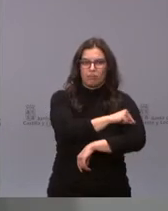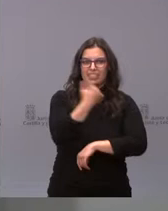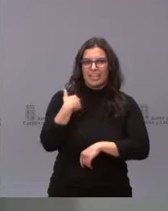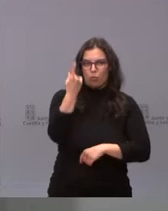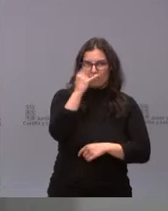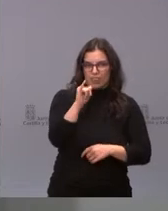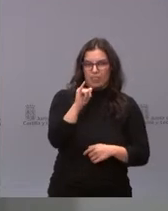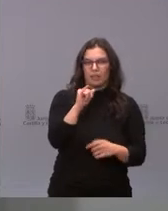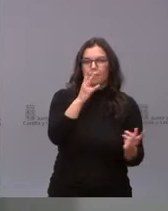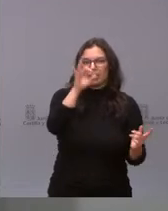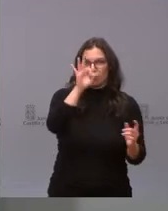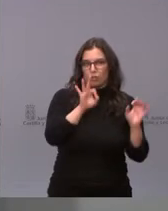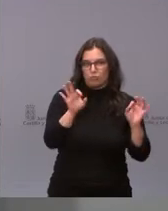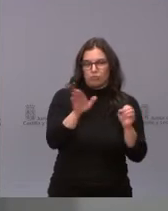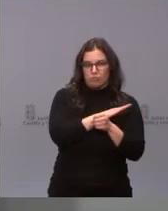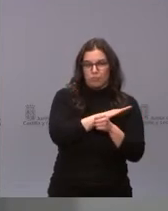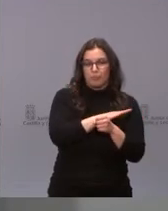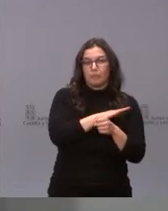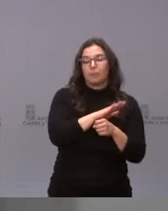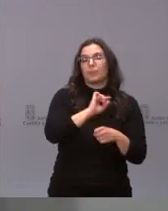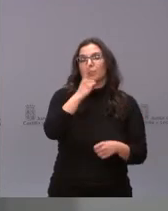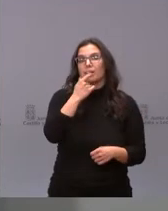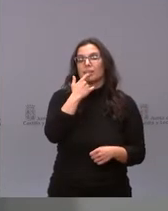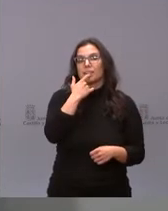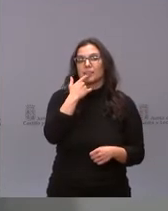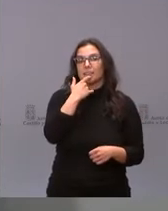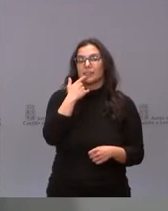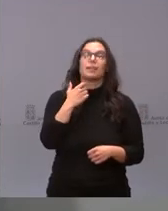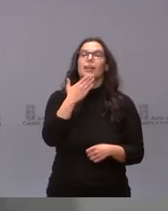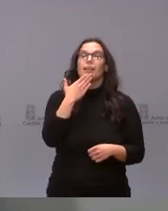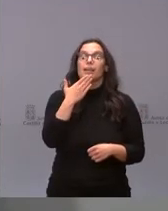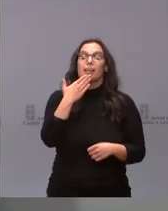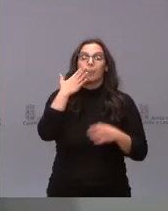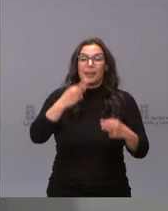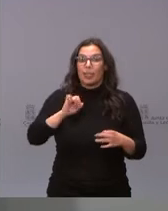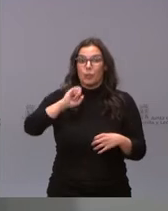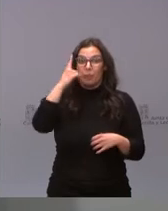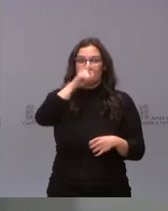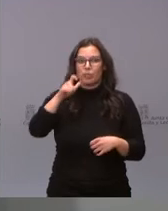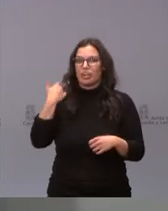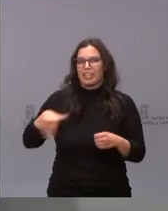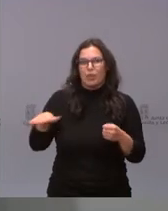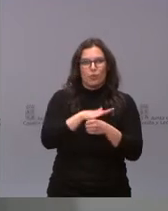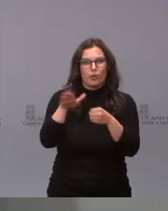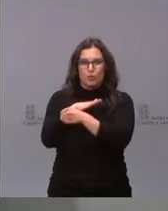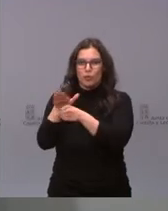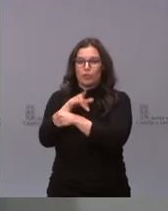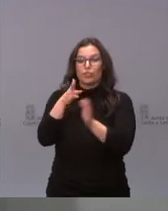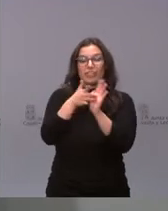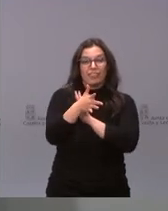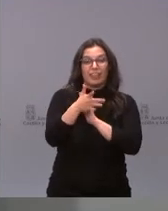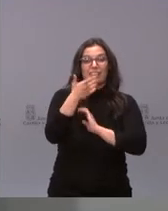Sobre todo, hemos conseguido vacunar a la población de mayor riesgo, lo que está ayudando a disminuir la gravedad